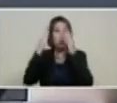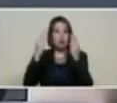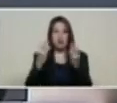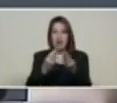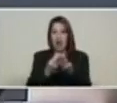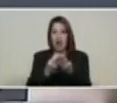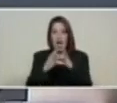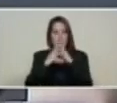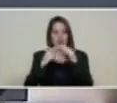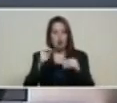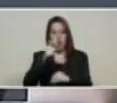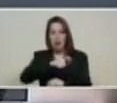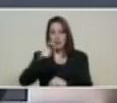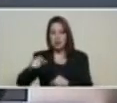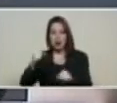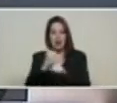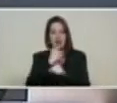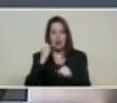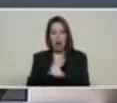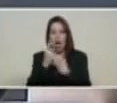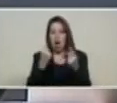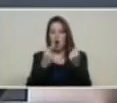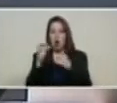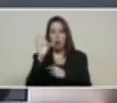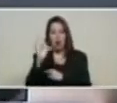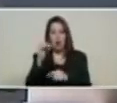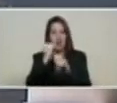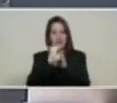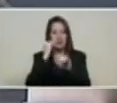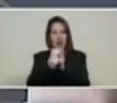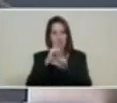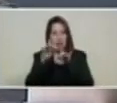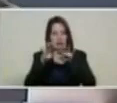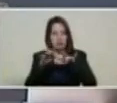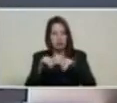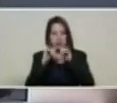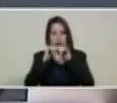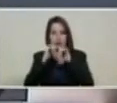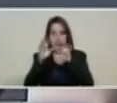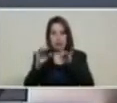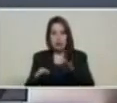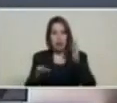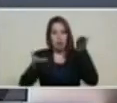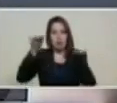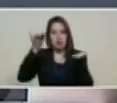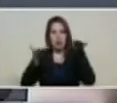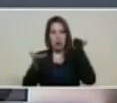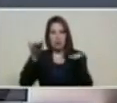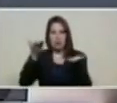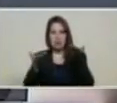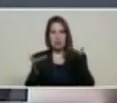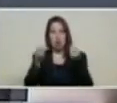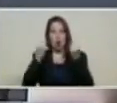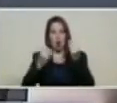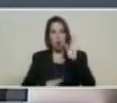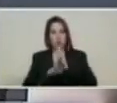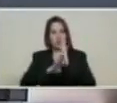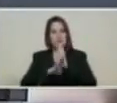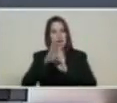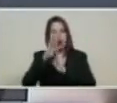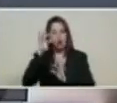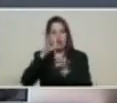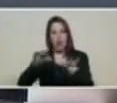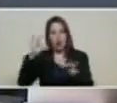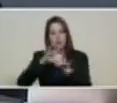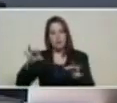mineras y expertos mundiales en criptoactivos para hacer un balance de lo que ha sido el desarrollo del